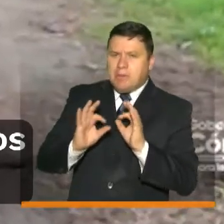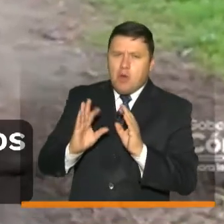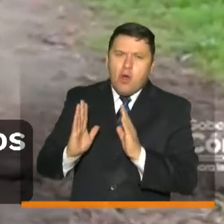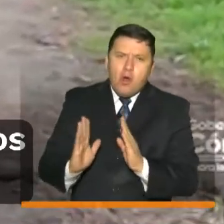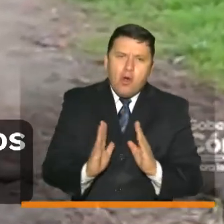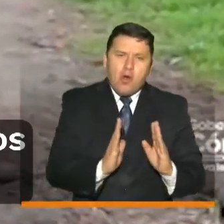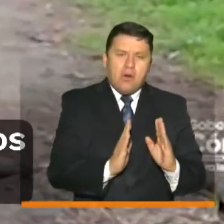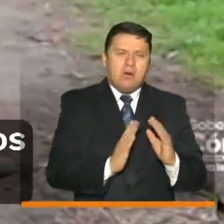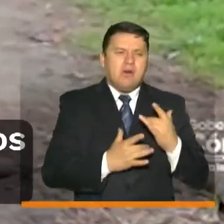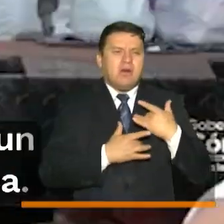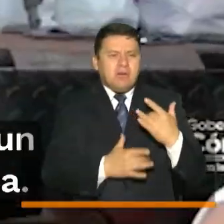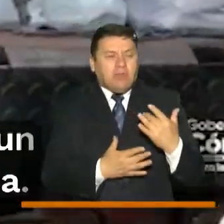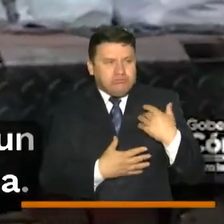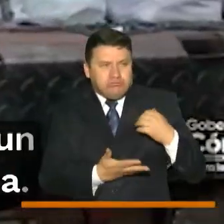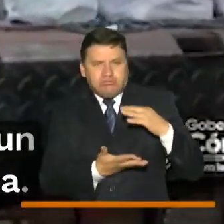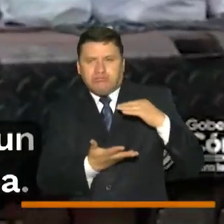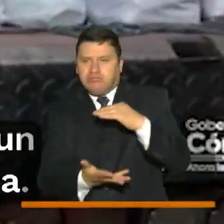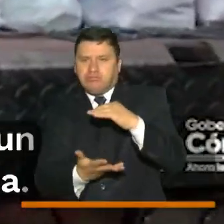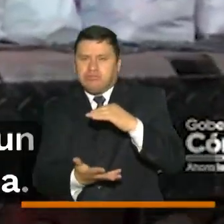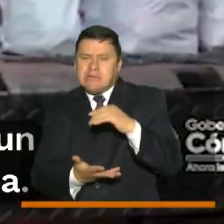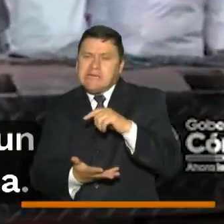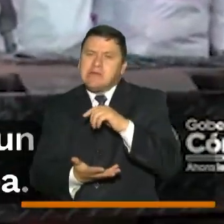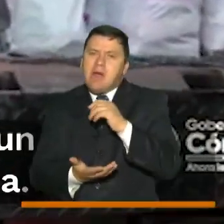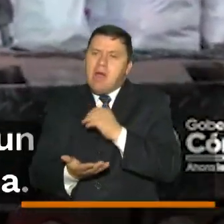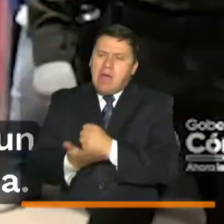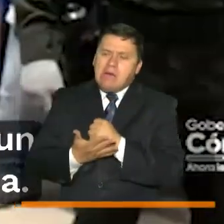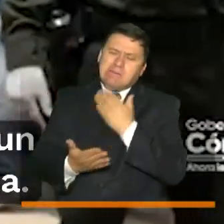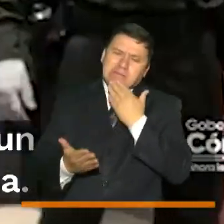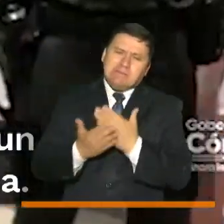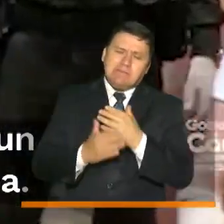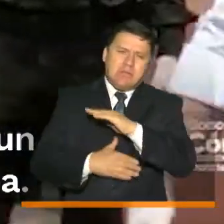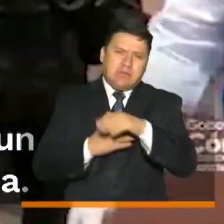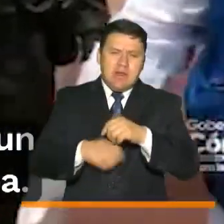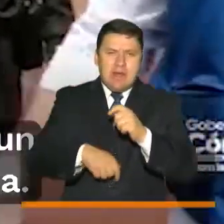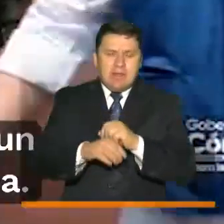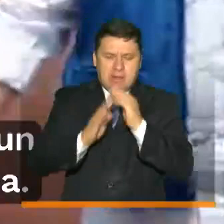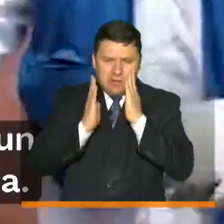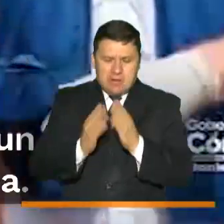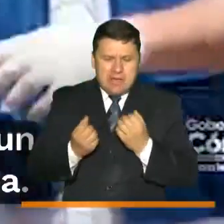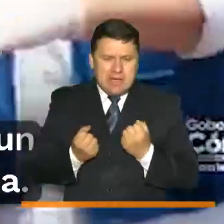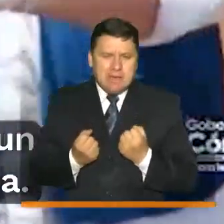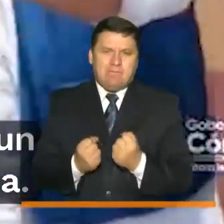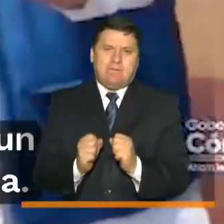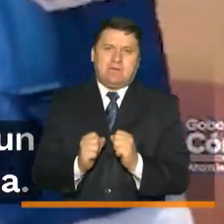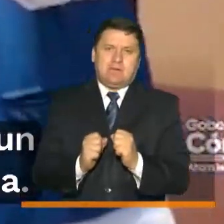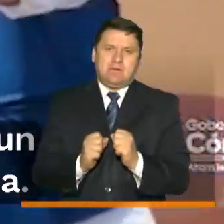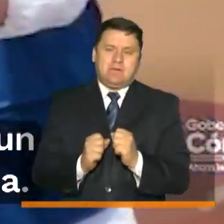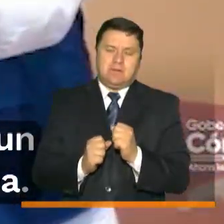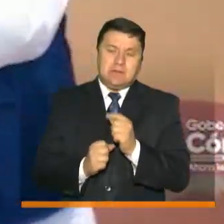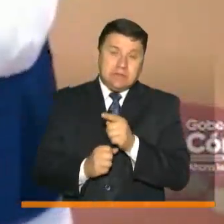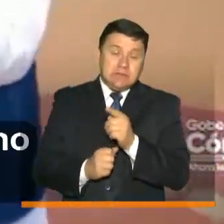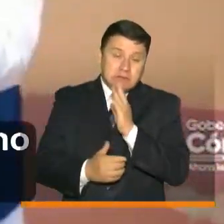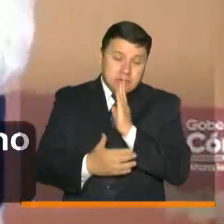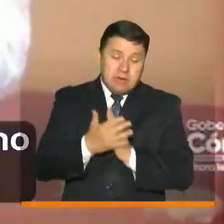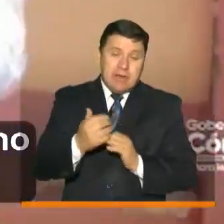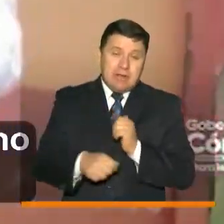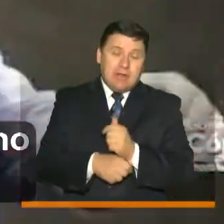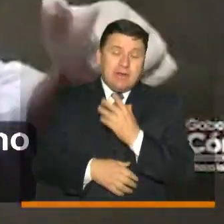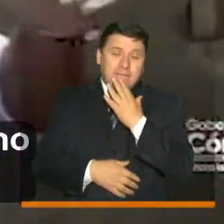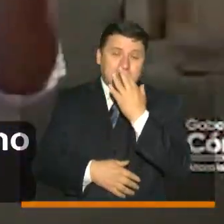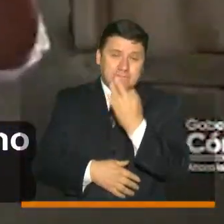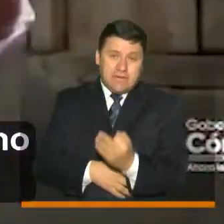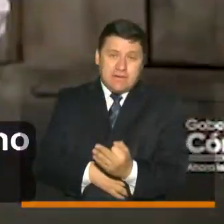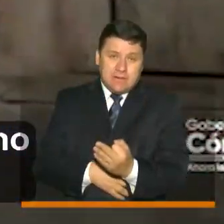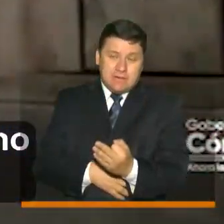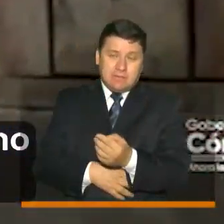voluntarios y a todos los que de una u otra manera han dedicado un tiempo y esfuerzo en esta noble tarea la verdad